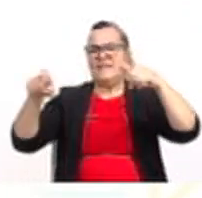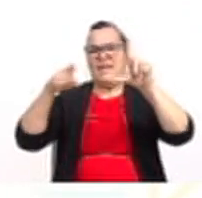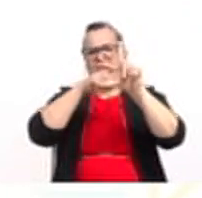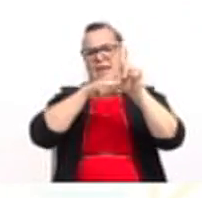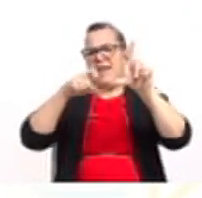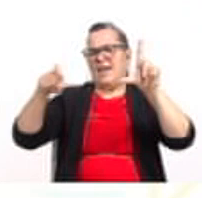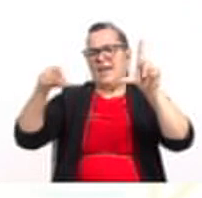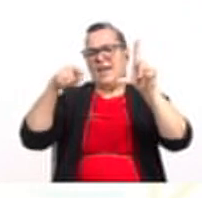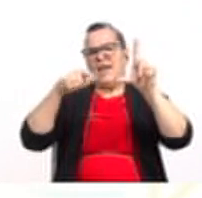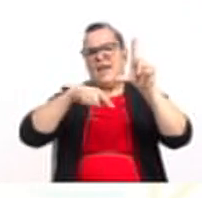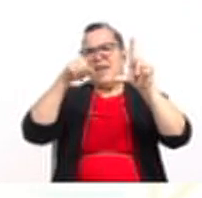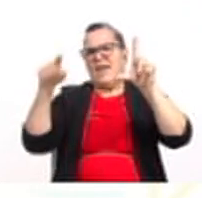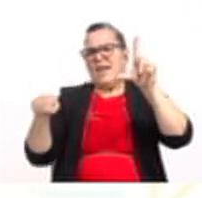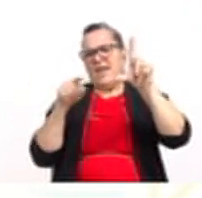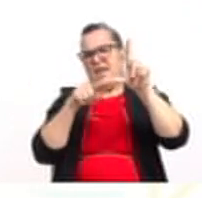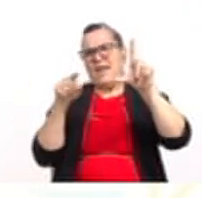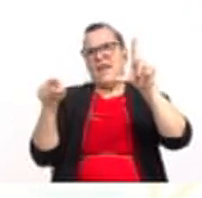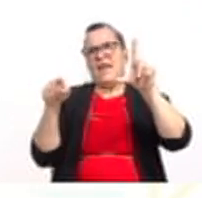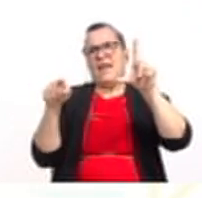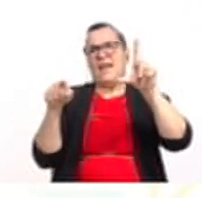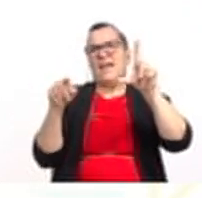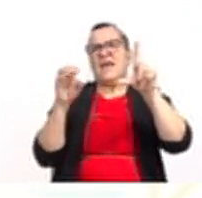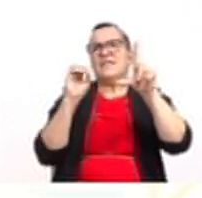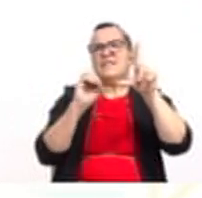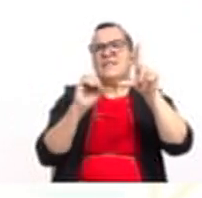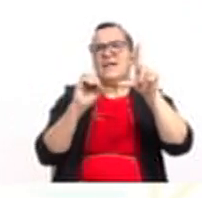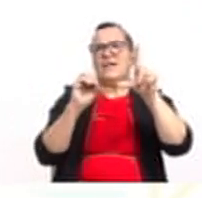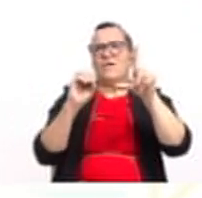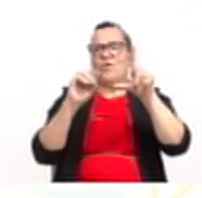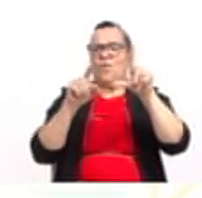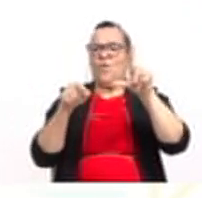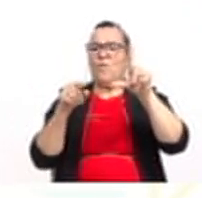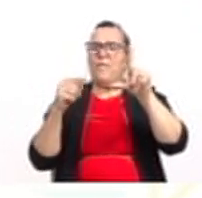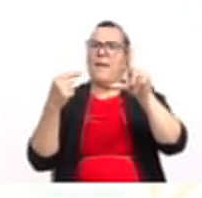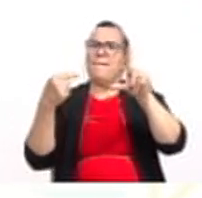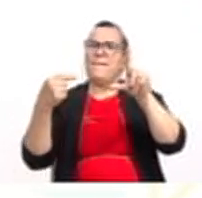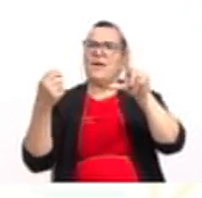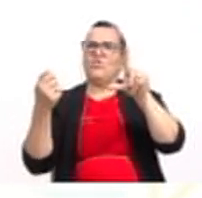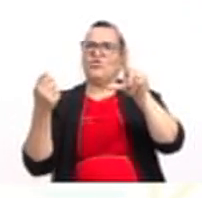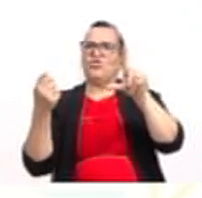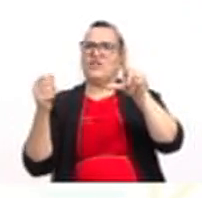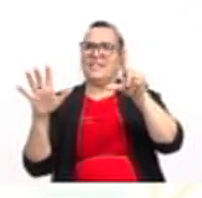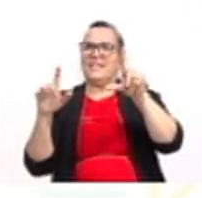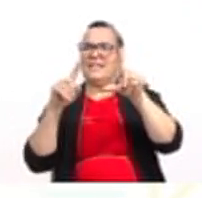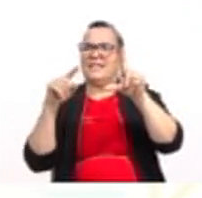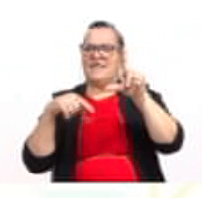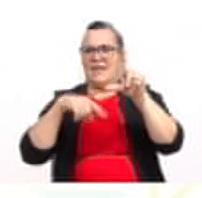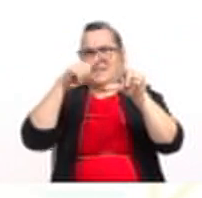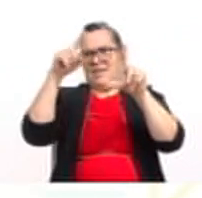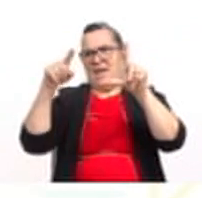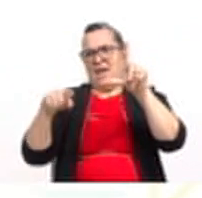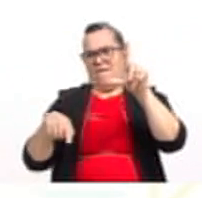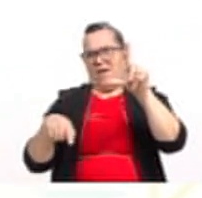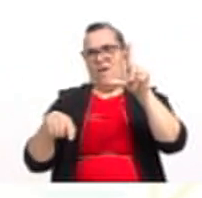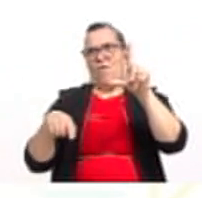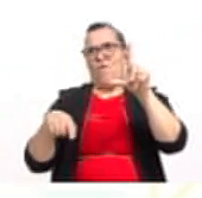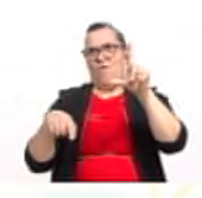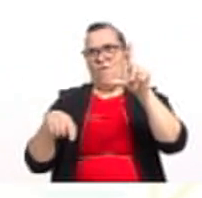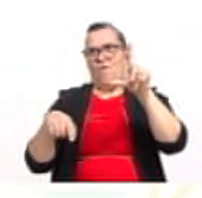Y, que va a ser el par ordenado 0, menos 15. Tenemos dos datos. Y que es cóncava hacia abajo.